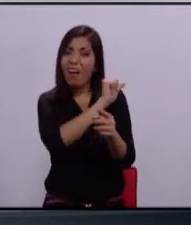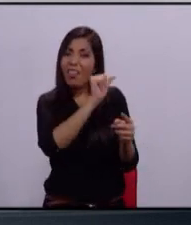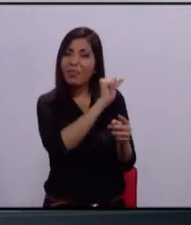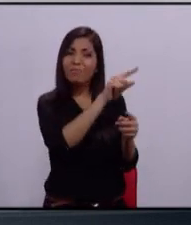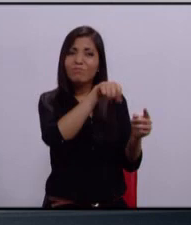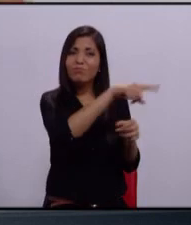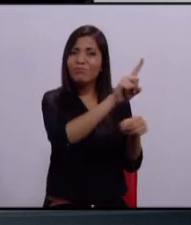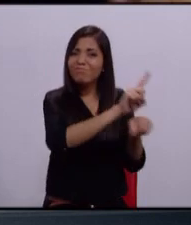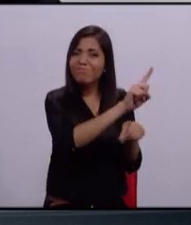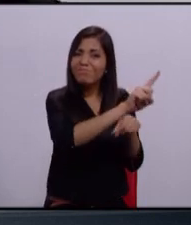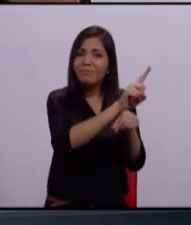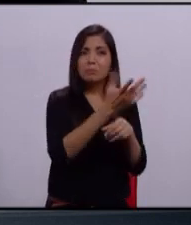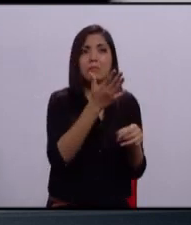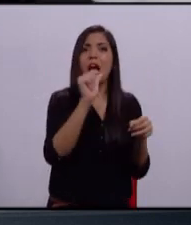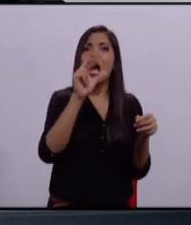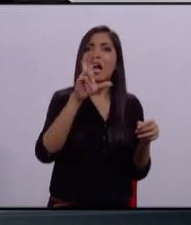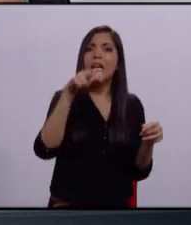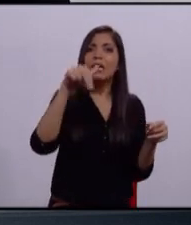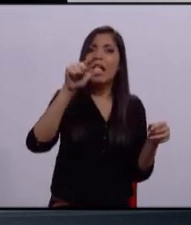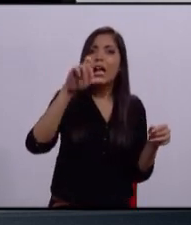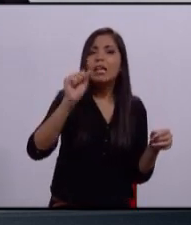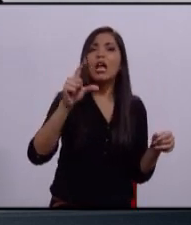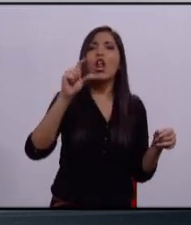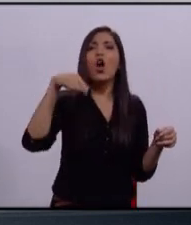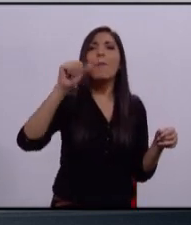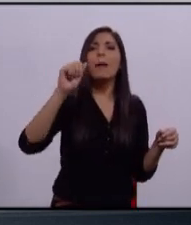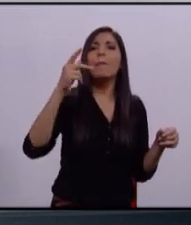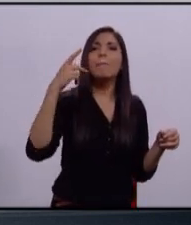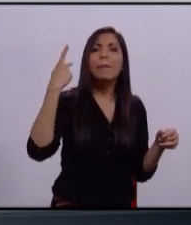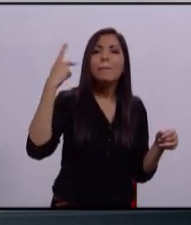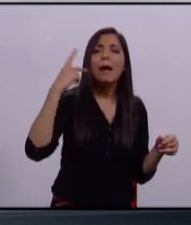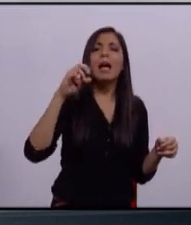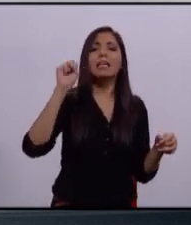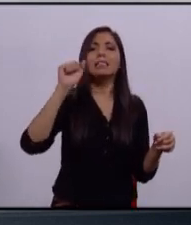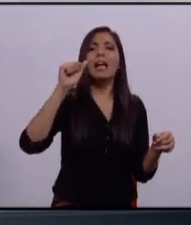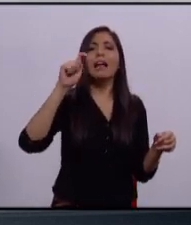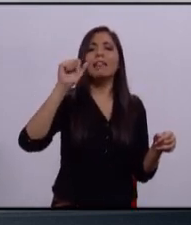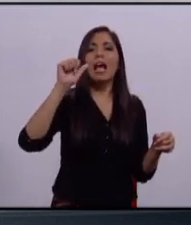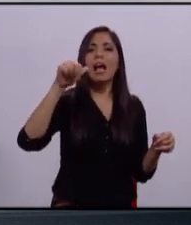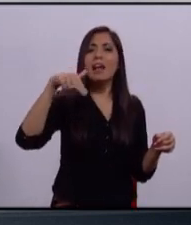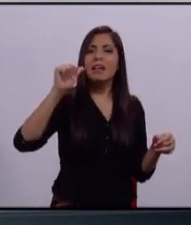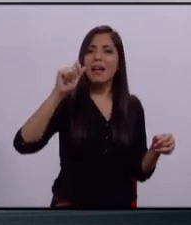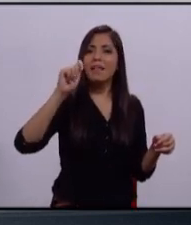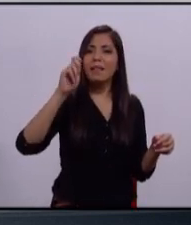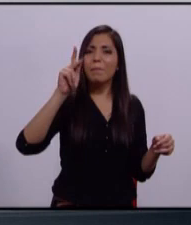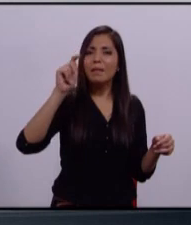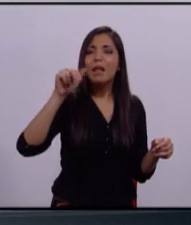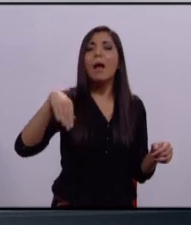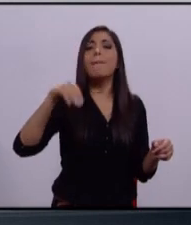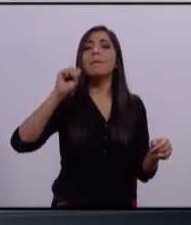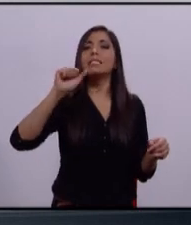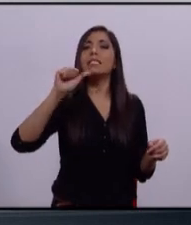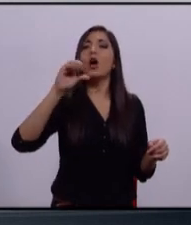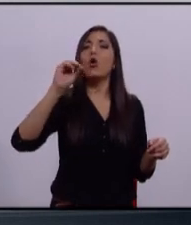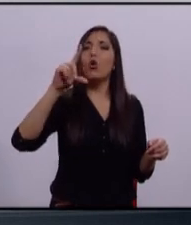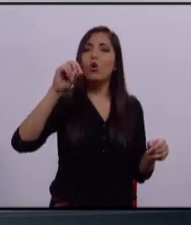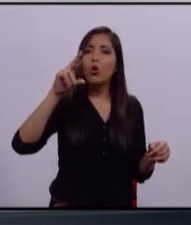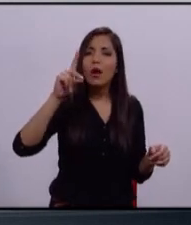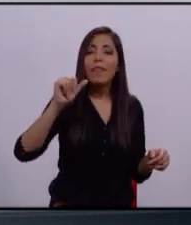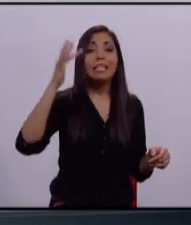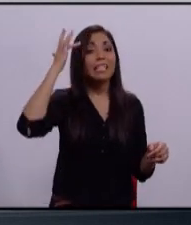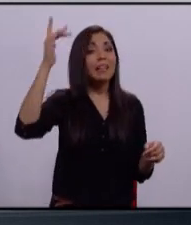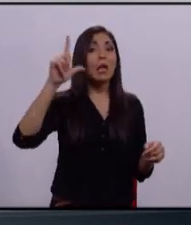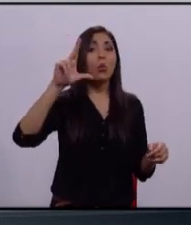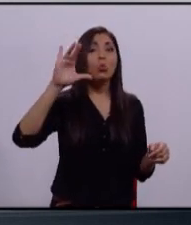nuestro municipio. En Arenales, en Lomas de la Primavera, en Brisas, en Santana Tepetitlán, en la Mesa Colorada, Mesa de los Socotes, en Santa